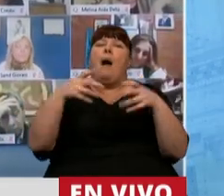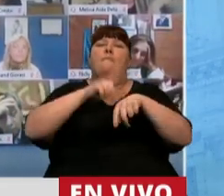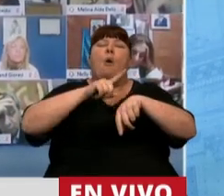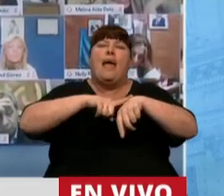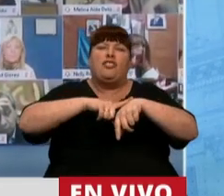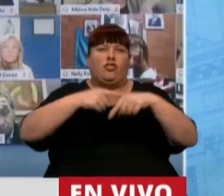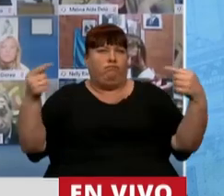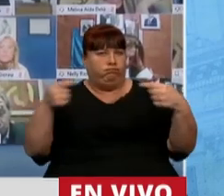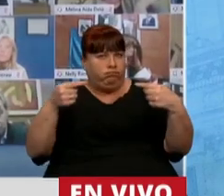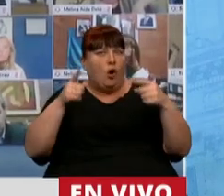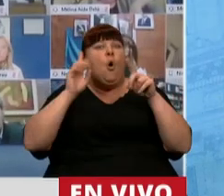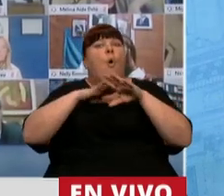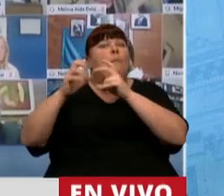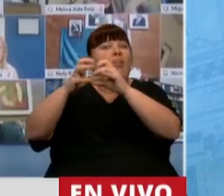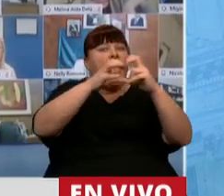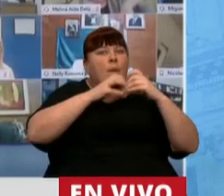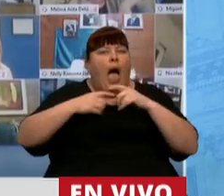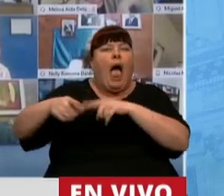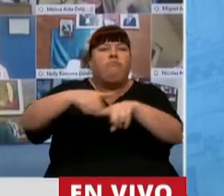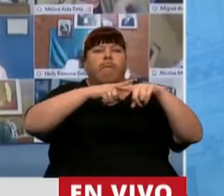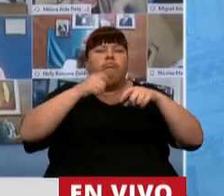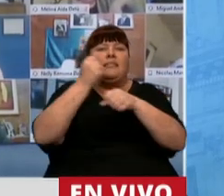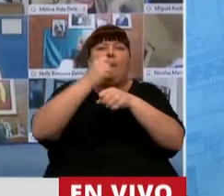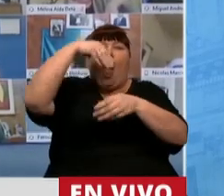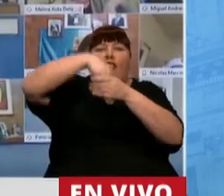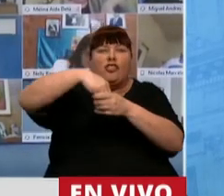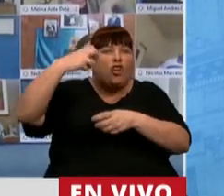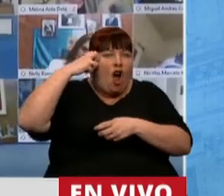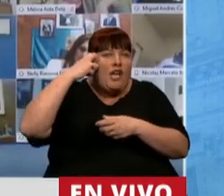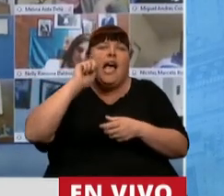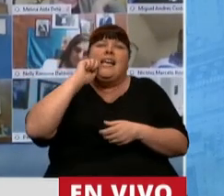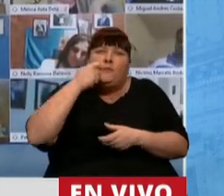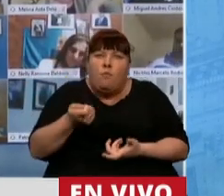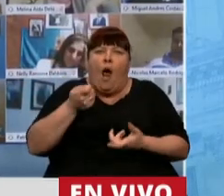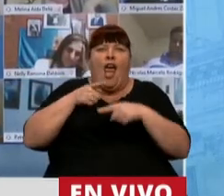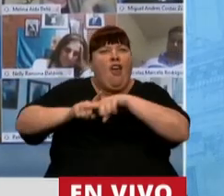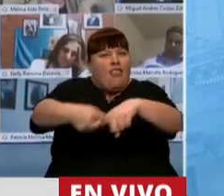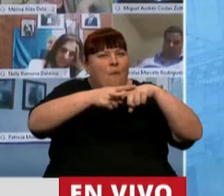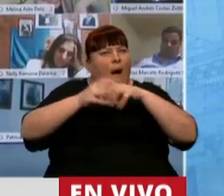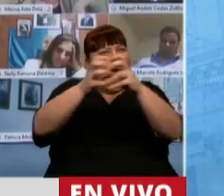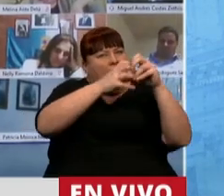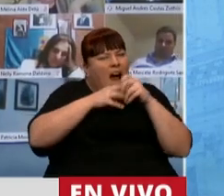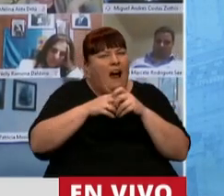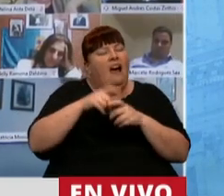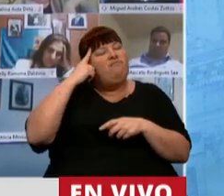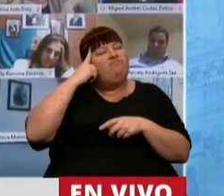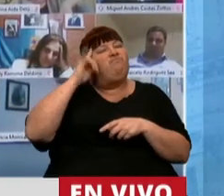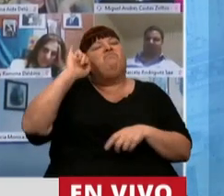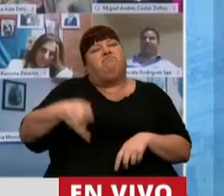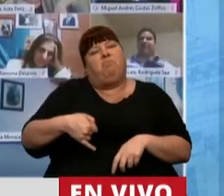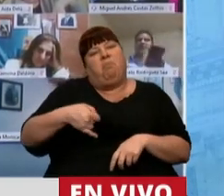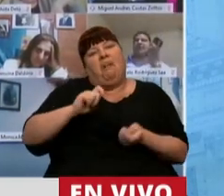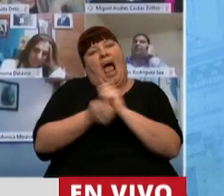producto del debate, de la actividad parlamentaria, de la riqueza de la discusión, cambiaron de opinión.